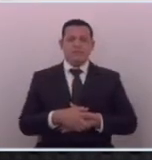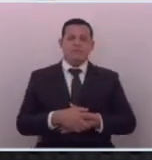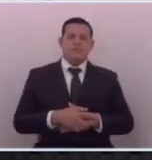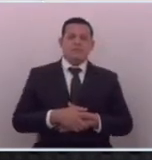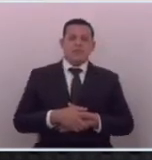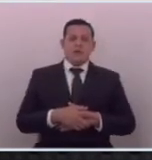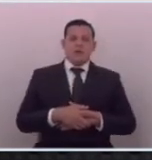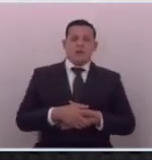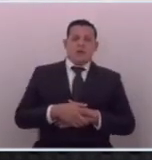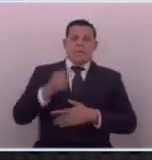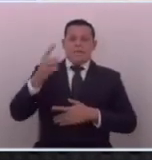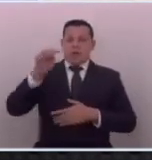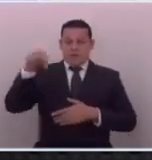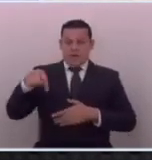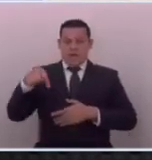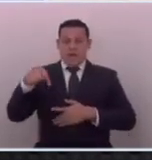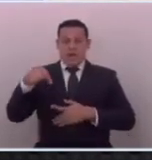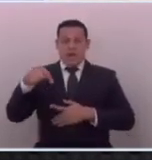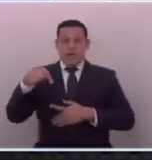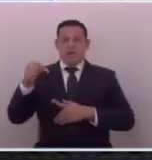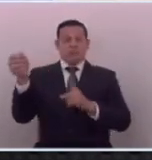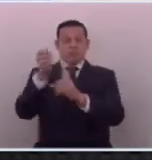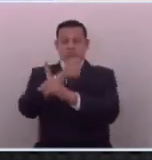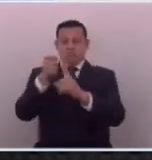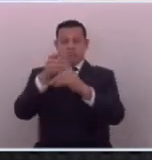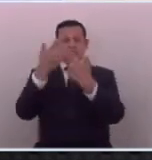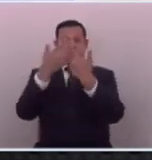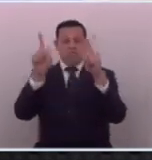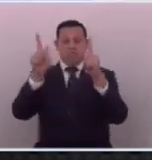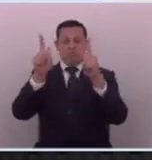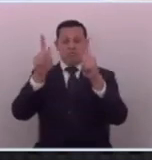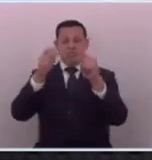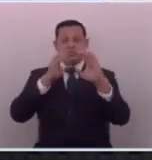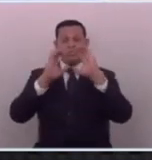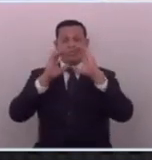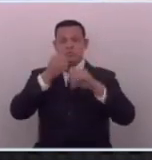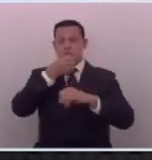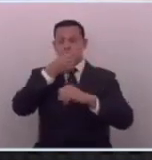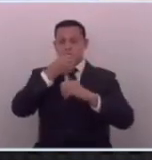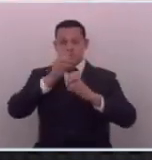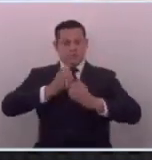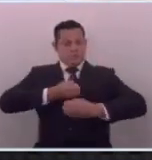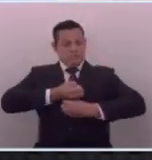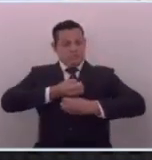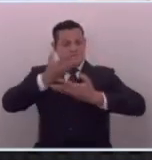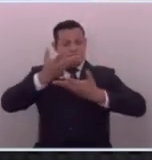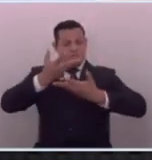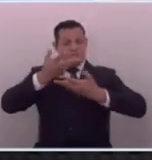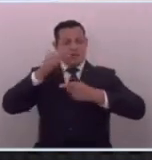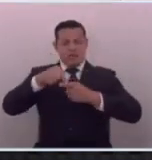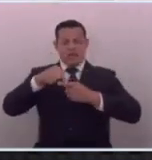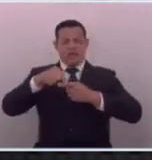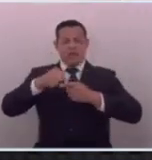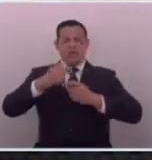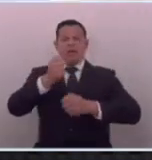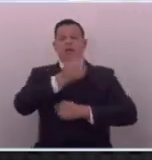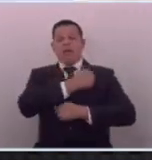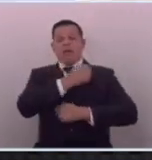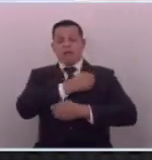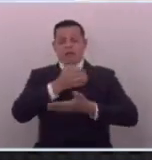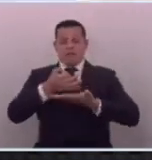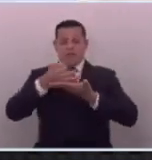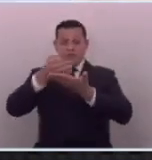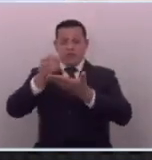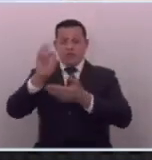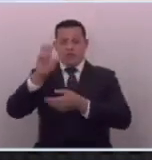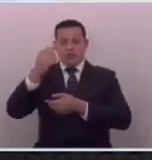ah pero aquí si vienen a decir que se viola la libertad de prensa y expresión verdad ahí se rasgan las vestiduras y todo pero con su financiista